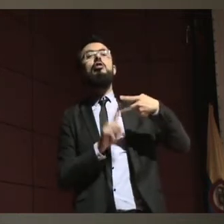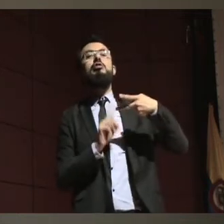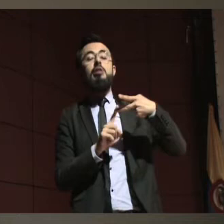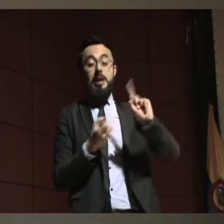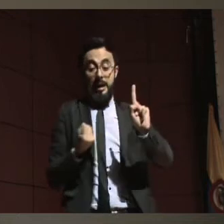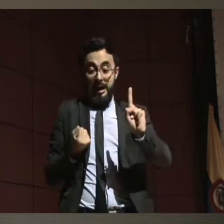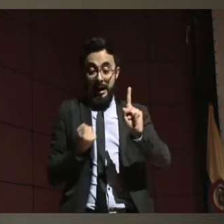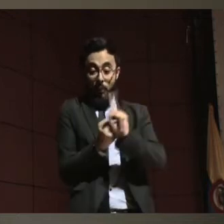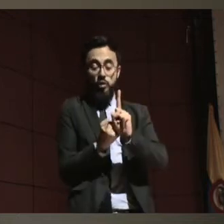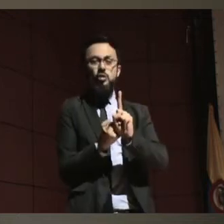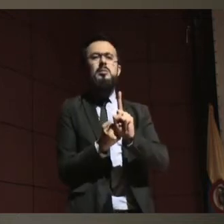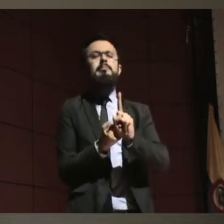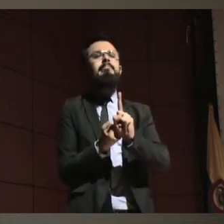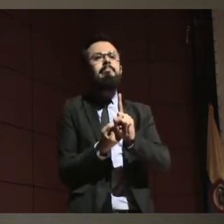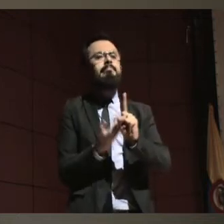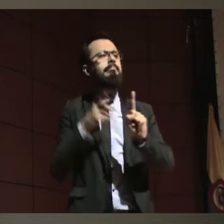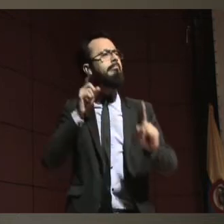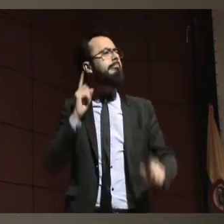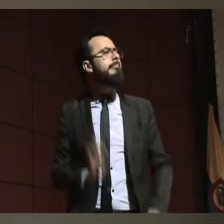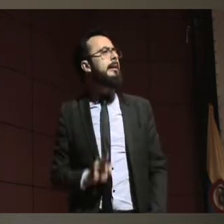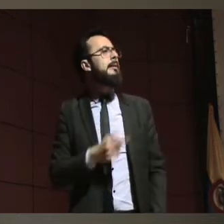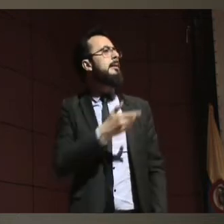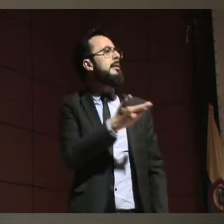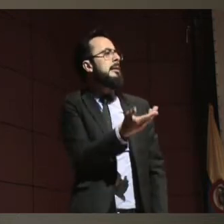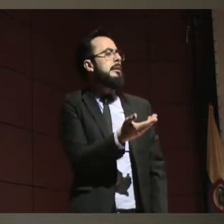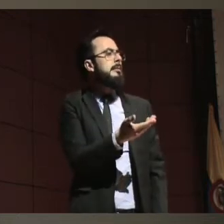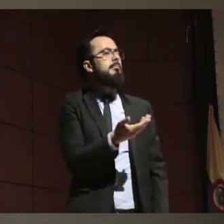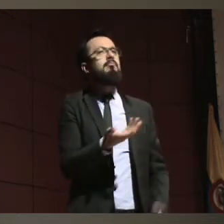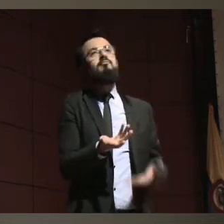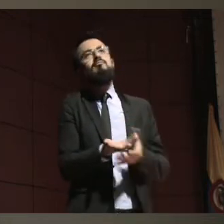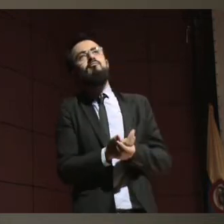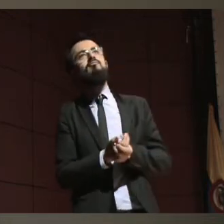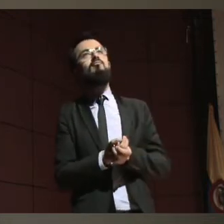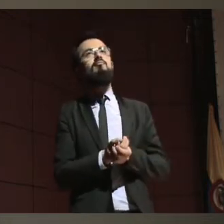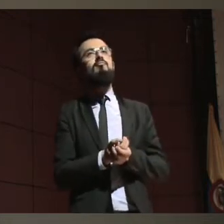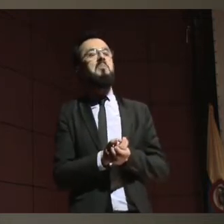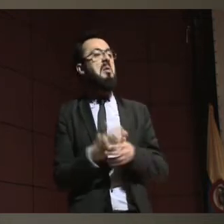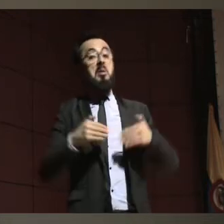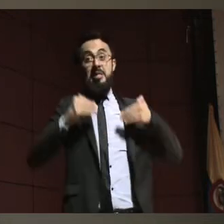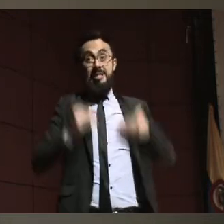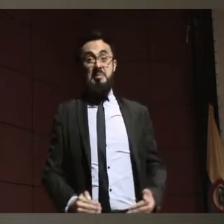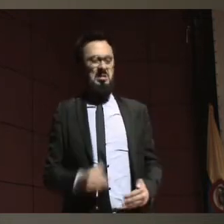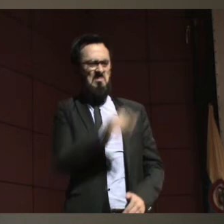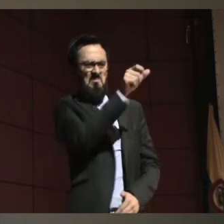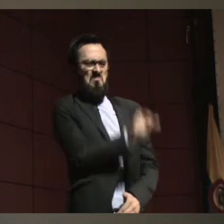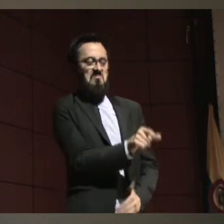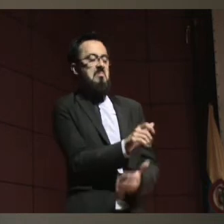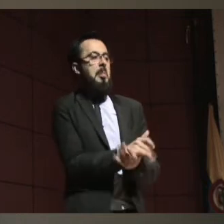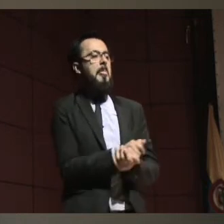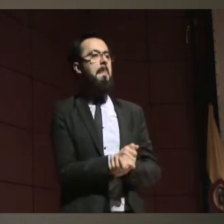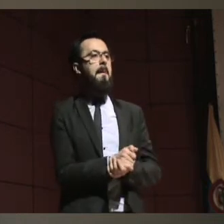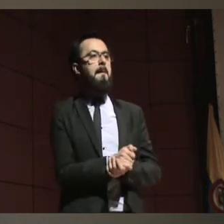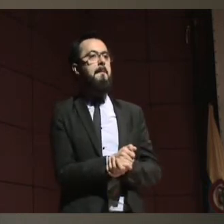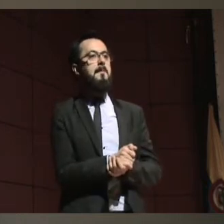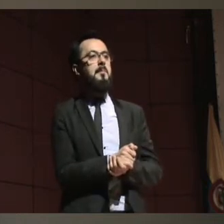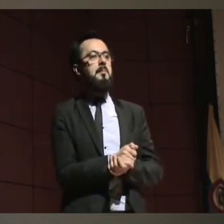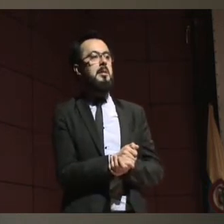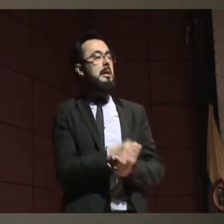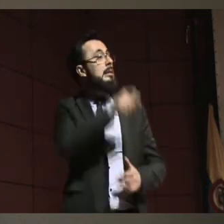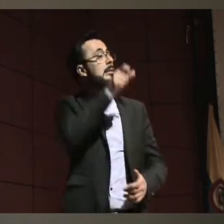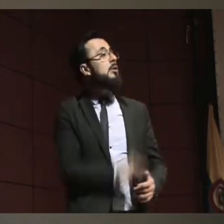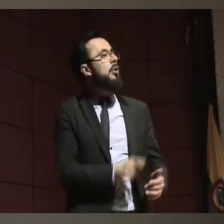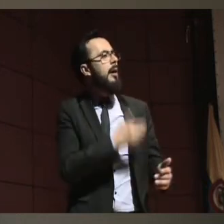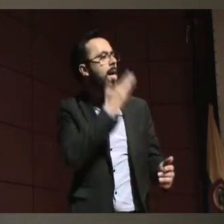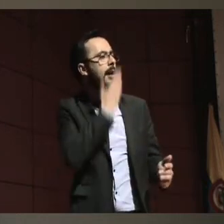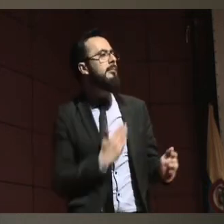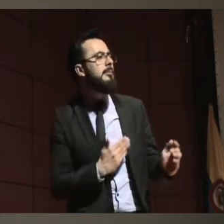apoyos como todos los necesitamos, pero si una persona con discapacidad lo necesita, obviamente debe ser de acuerdo a sus